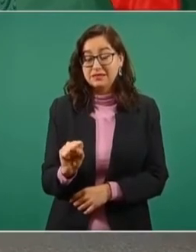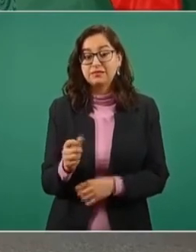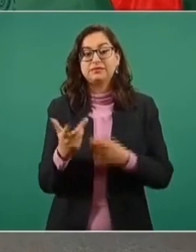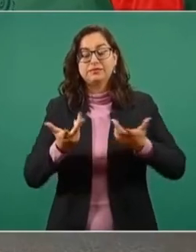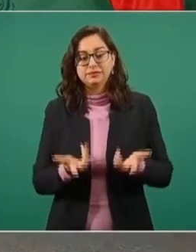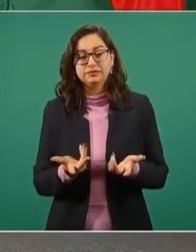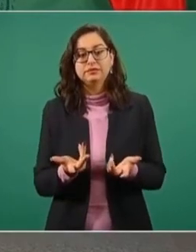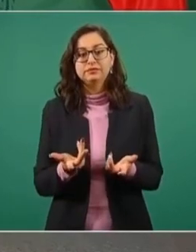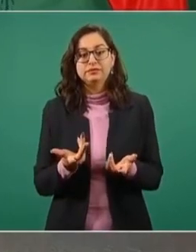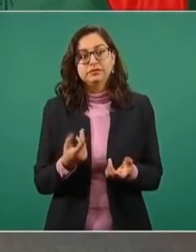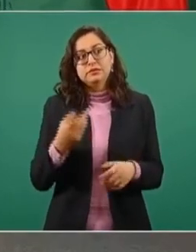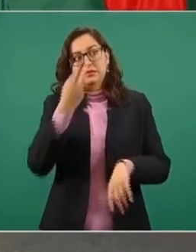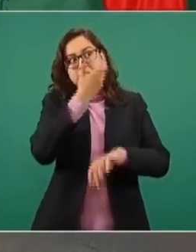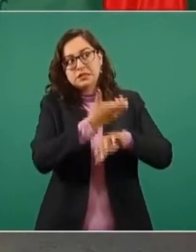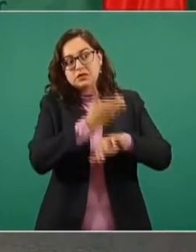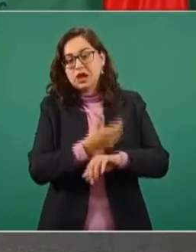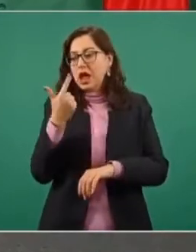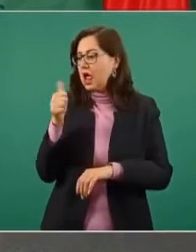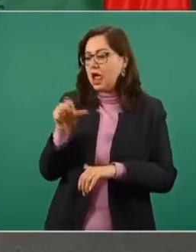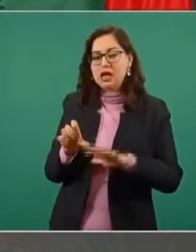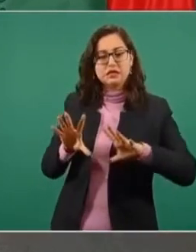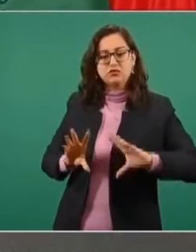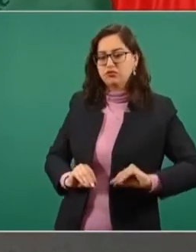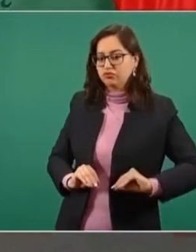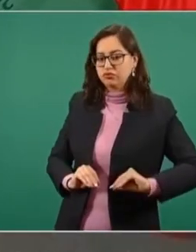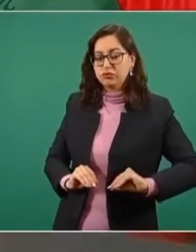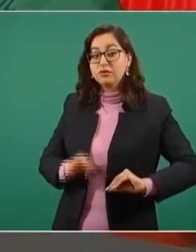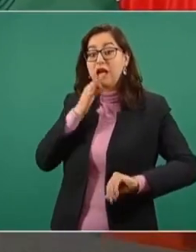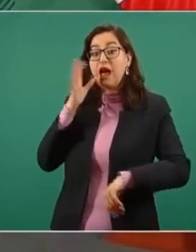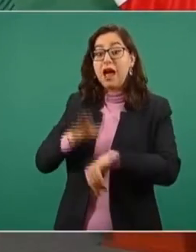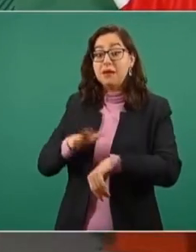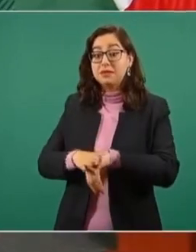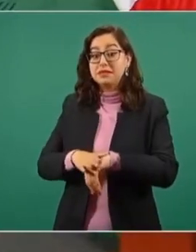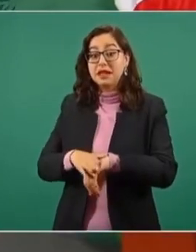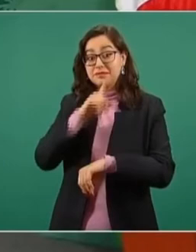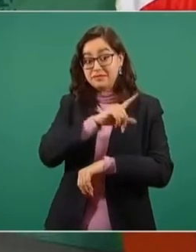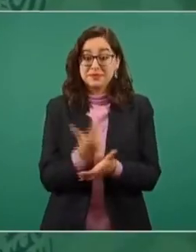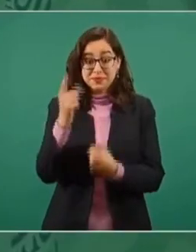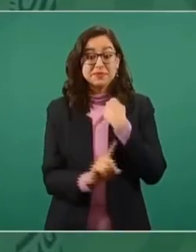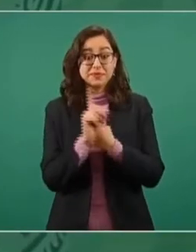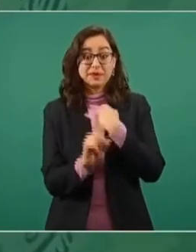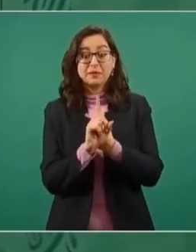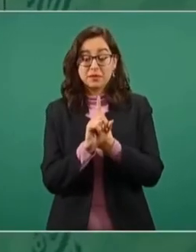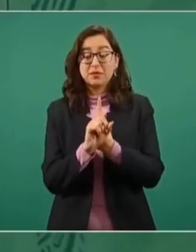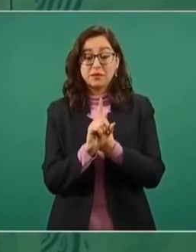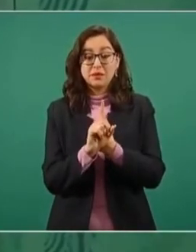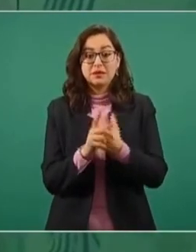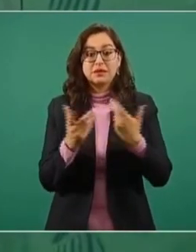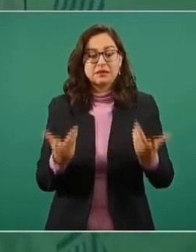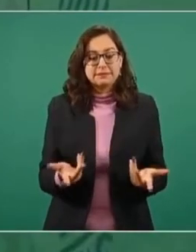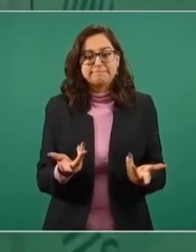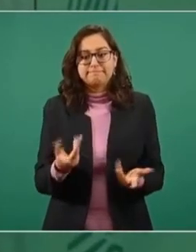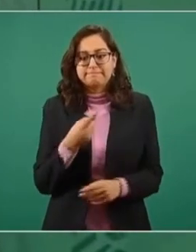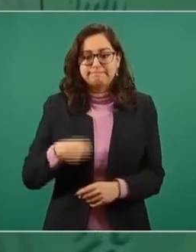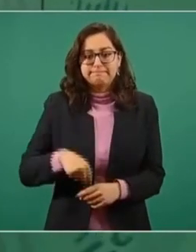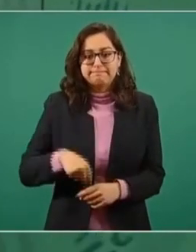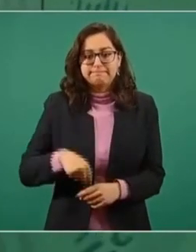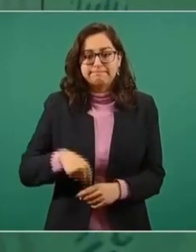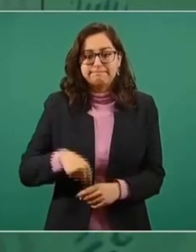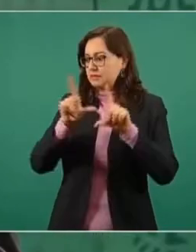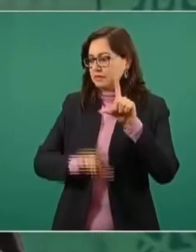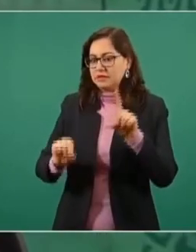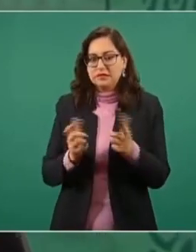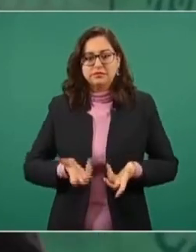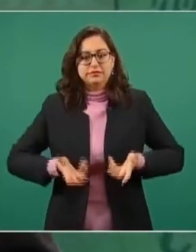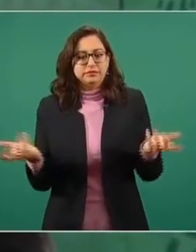se suspendió el suministro de gas porque han declarado emergencia en Texas. Nosotros estamos enfrentando el problema